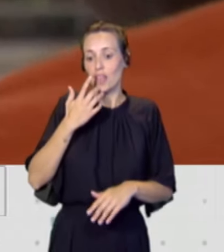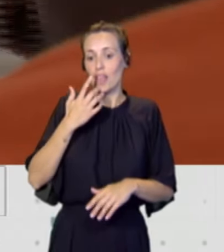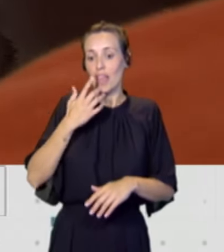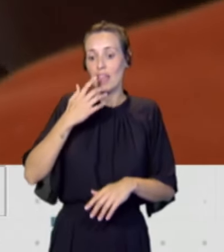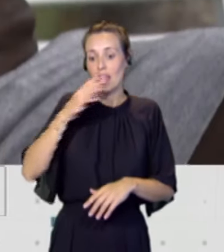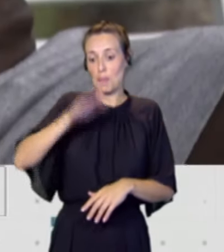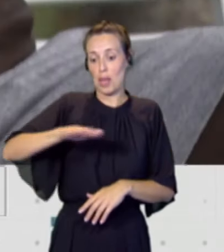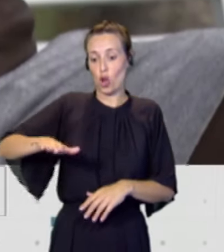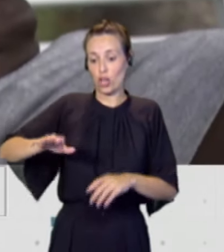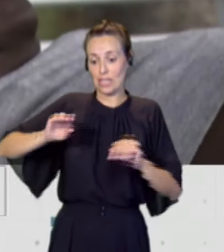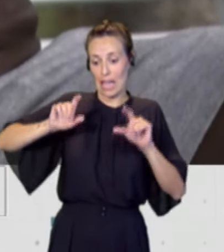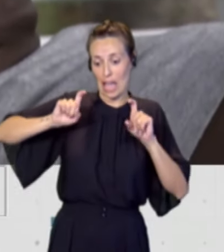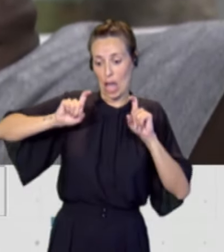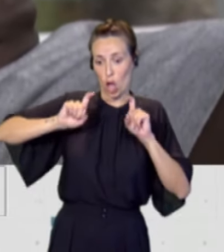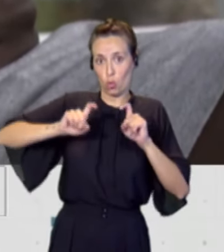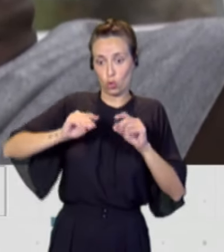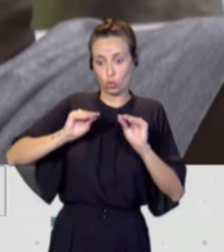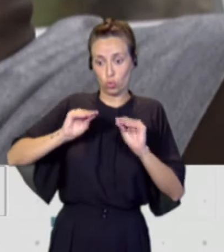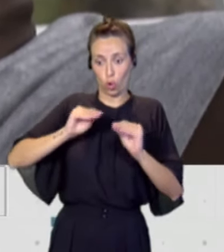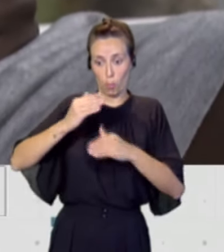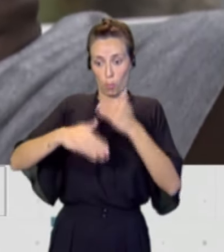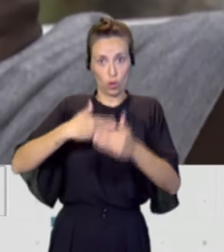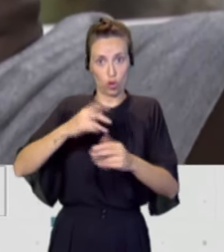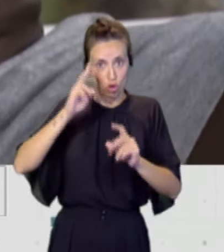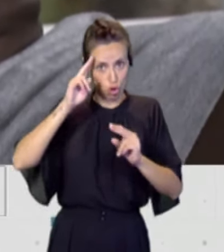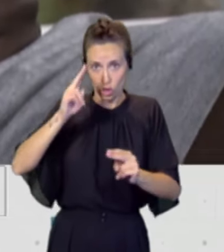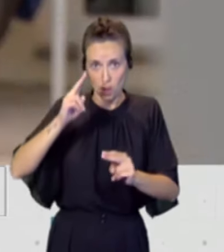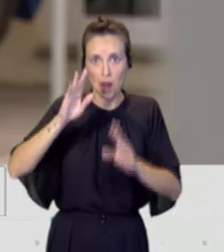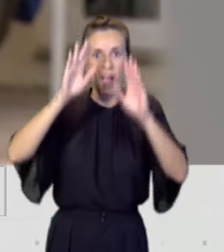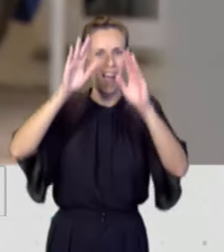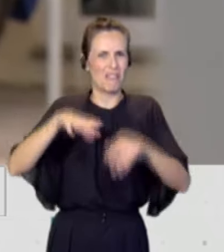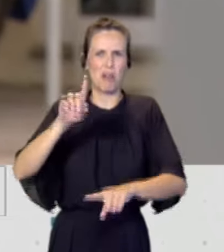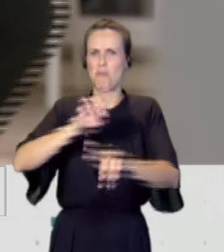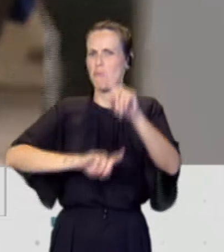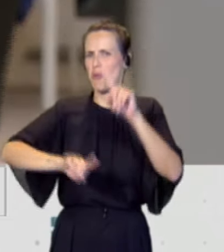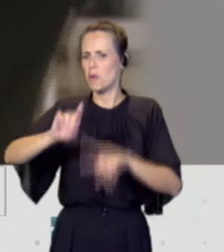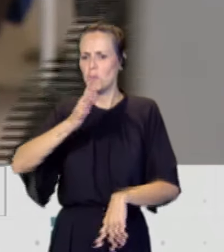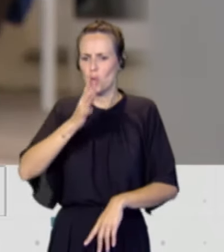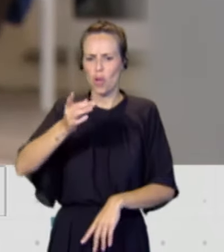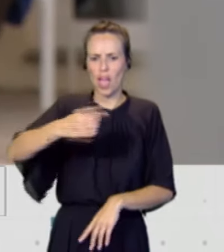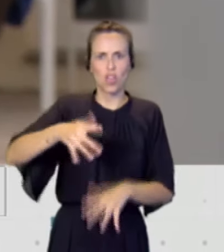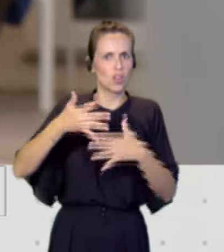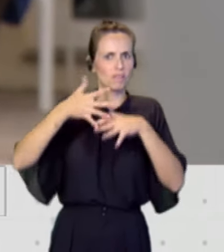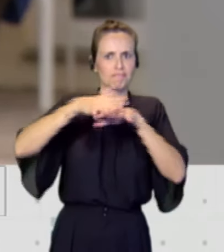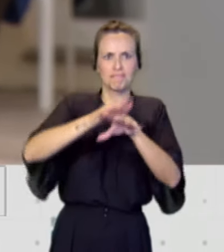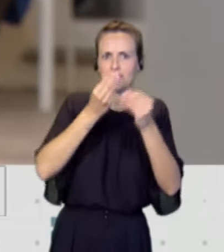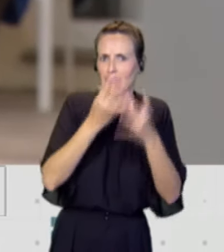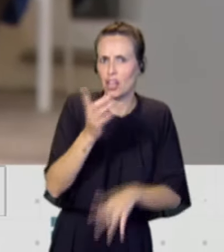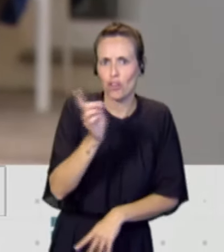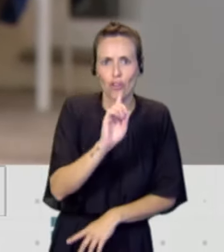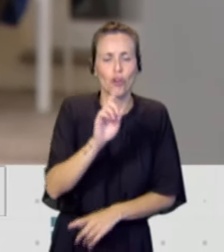menores, nos van a generar muchísimos más problemas a largo plazo, problemas de desintegración, alta conflictividad.